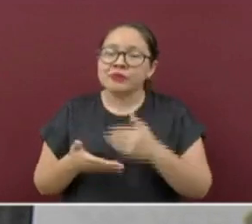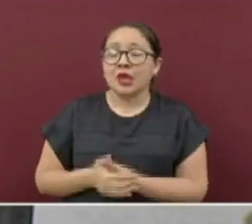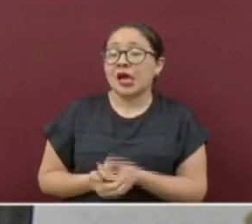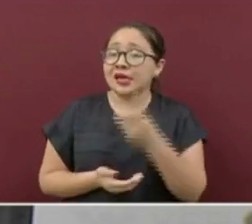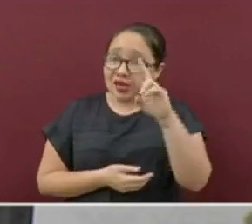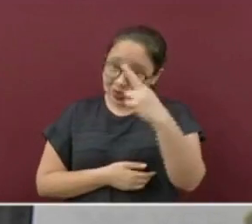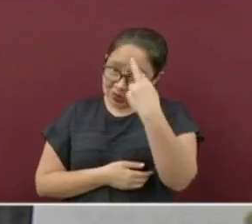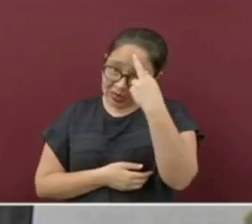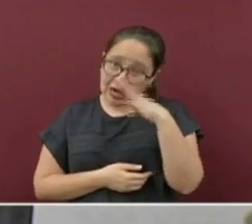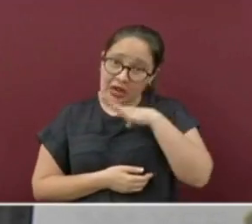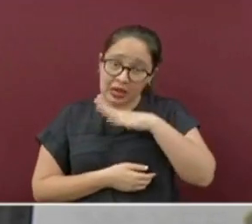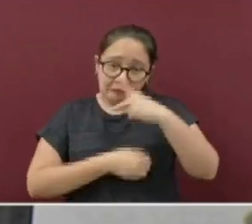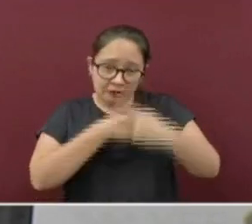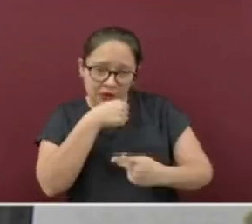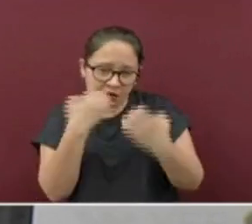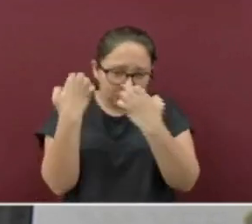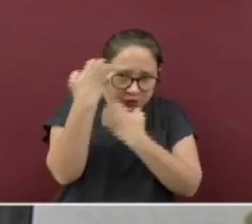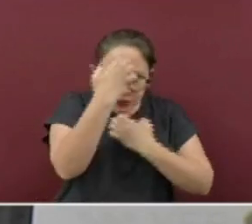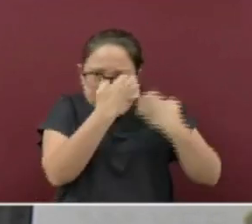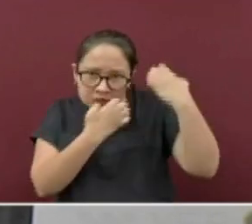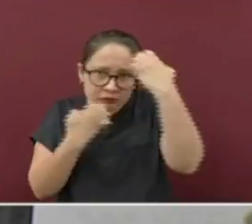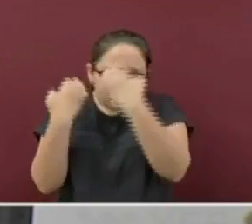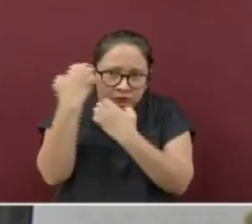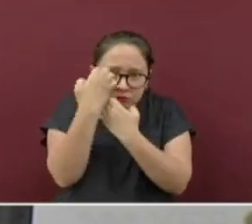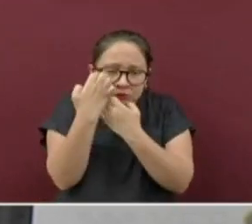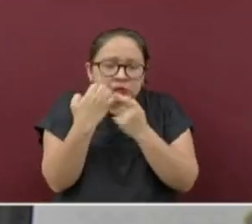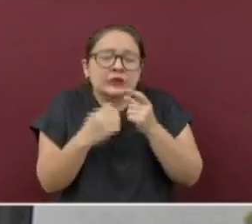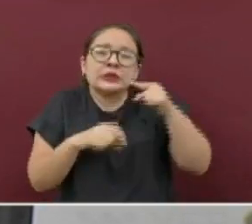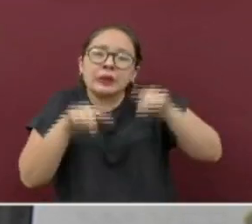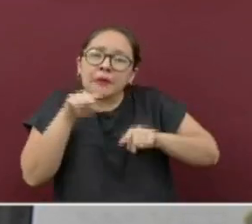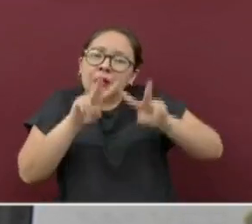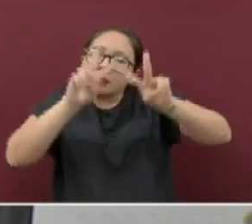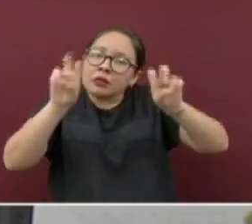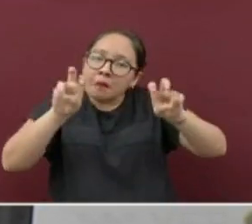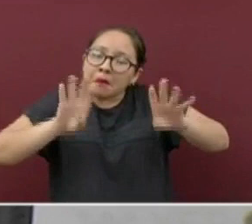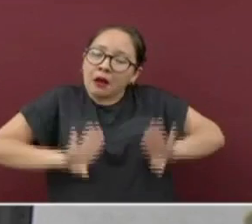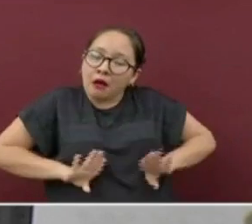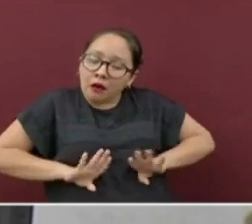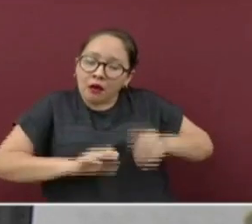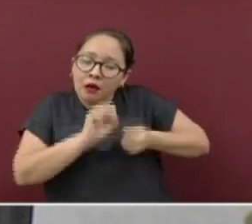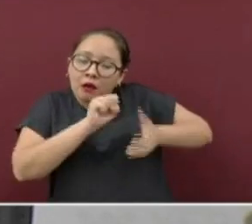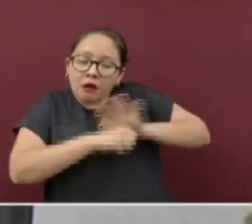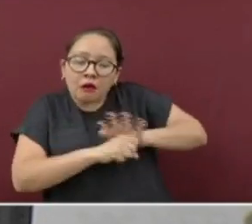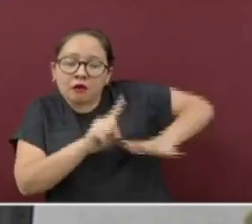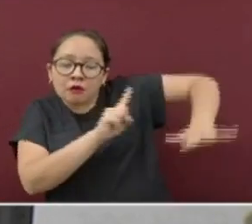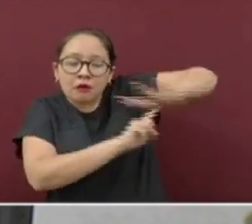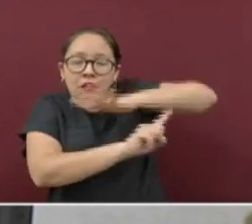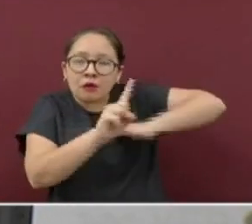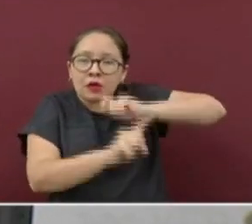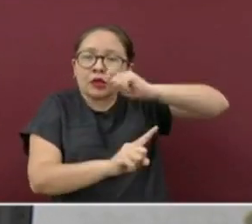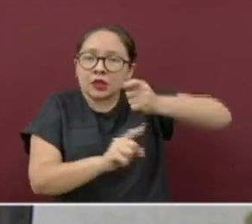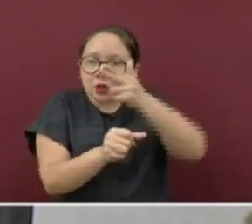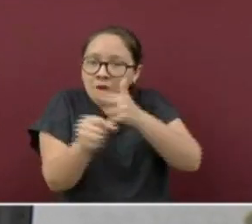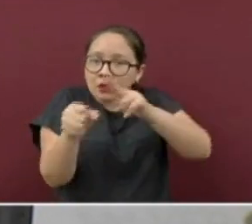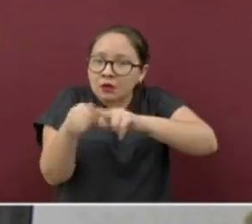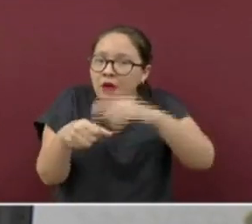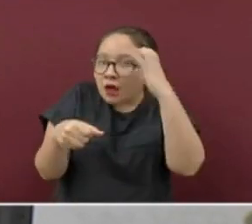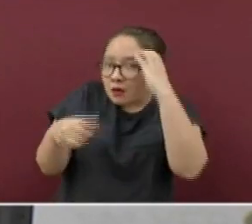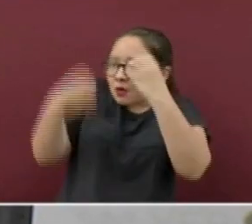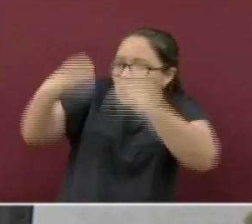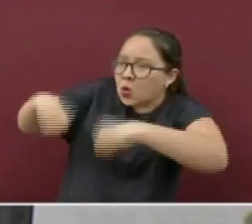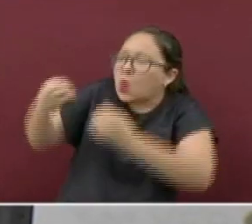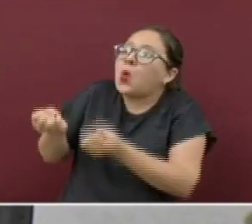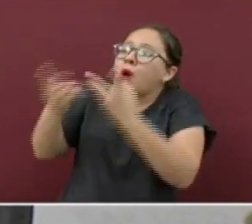riesgo se efectúa, la evaluación del riesgo se efectúa con indicadores sobre comportamiento epidemiológico y ocupación hospitalaria.